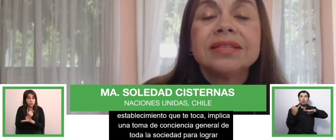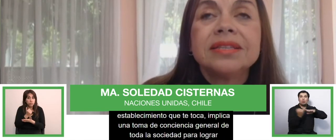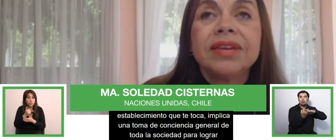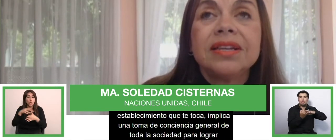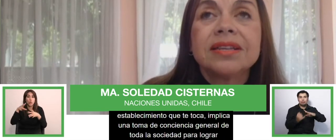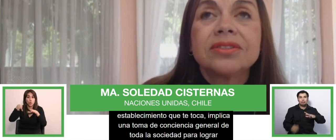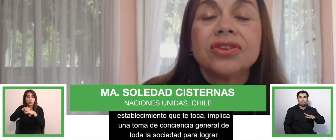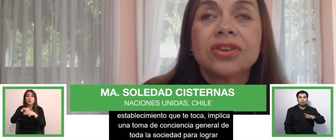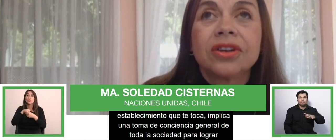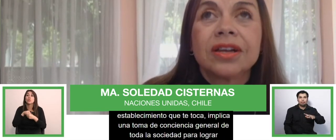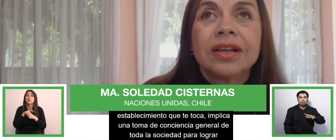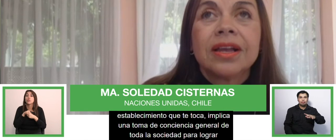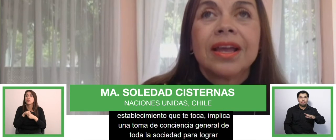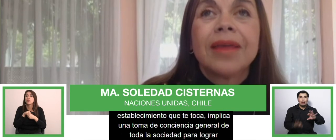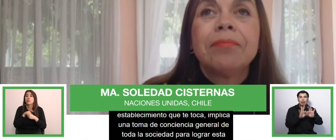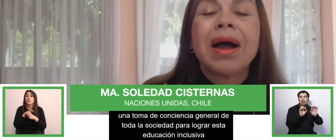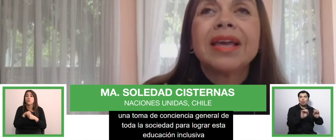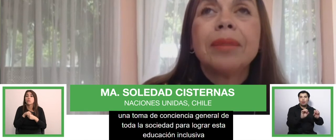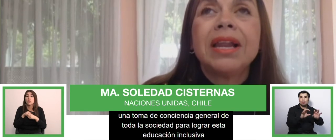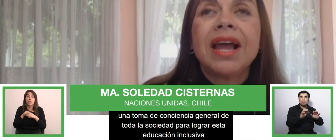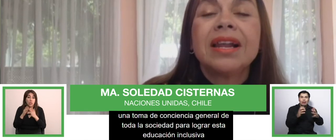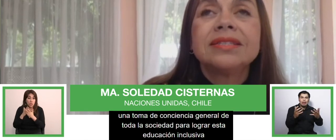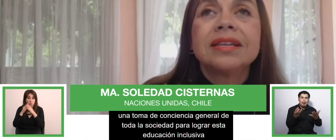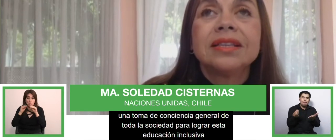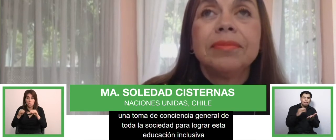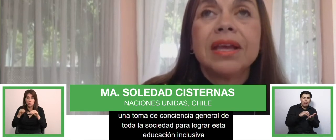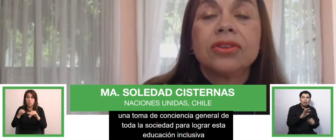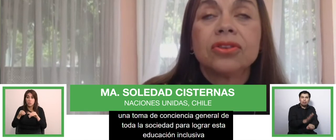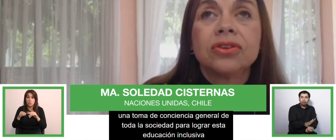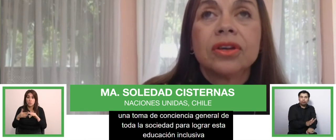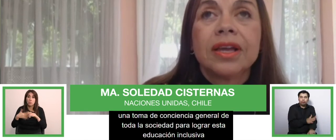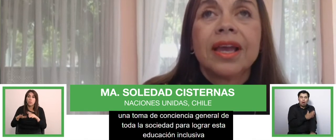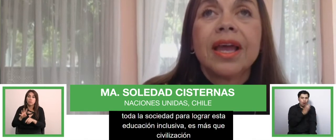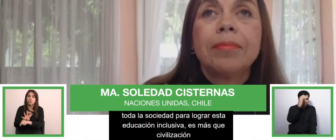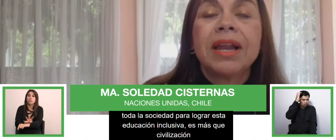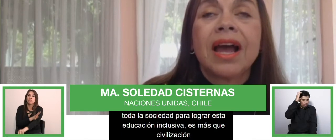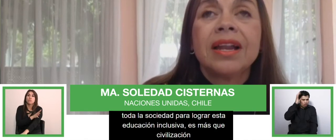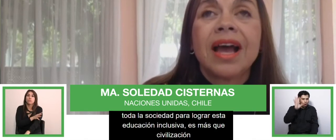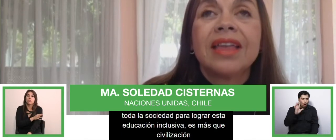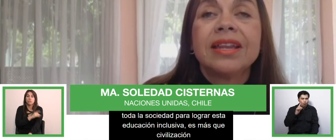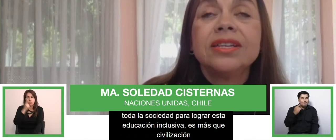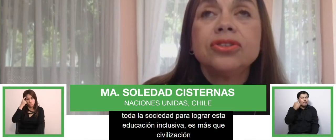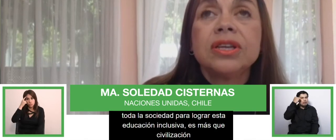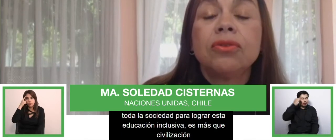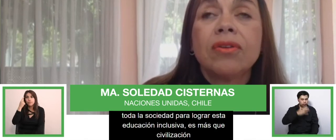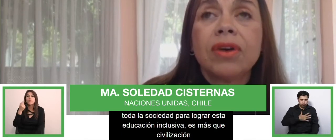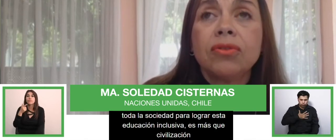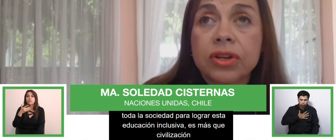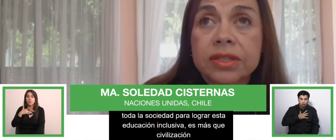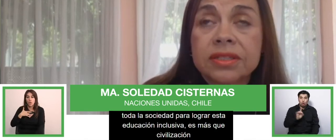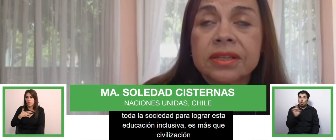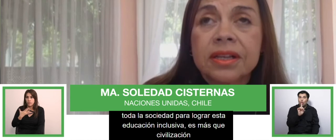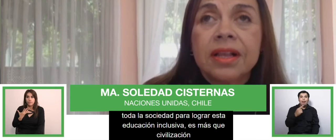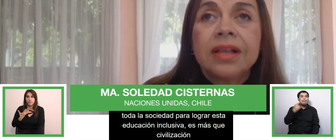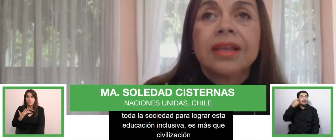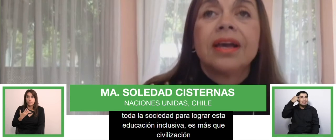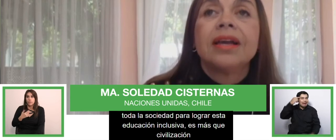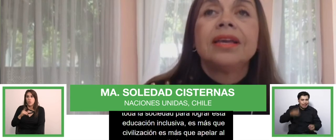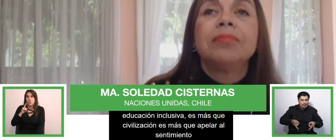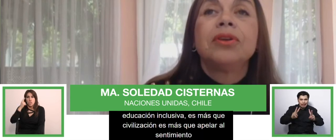más que sensibilización. Es más que apelar al sentimiento. Es apelar a derechos y no a favores.